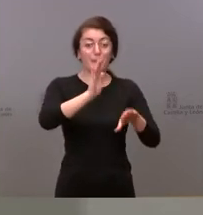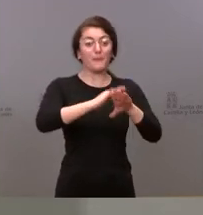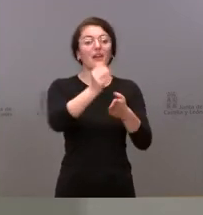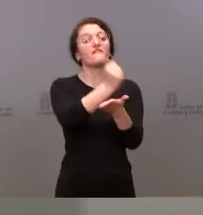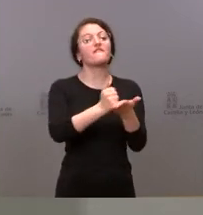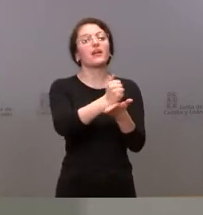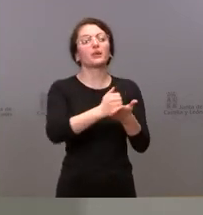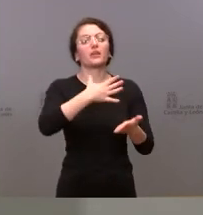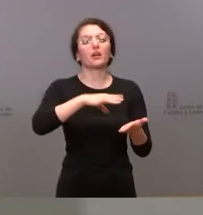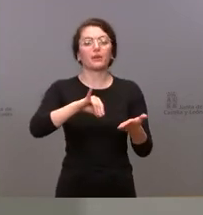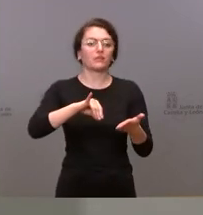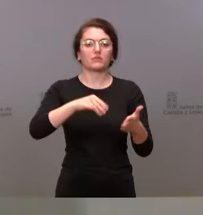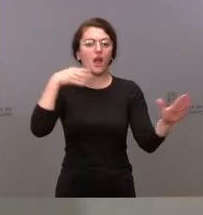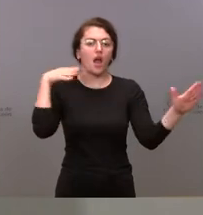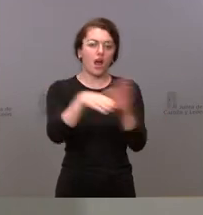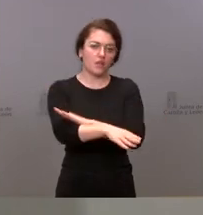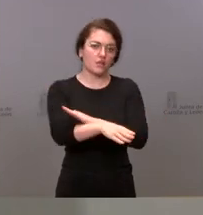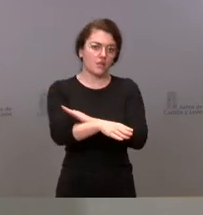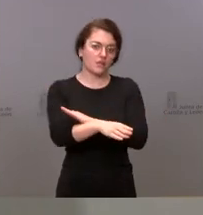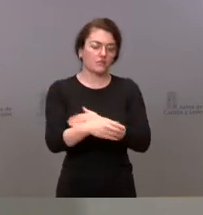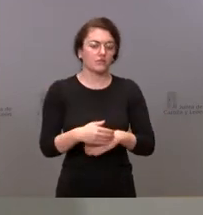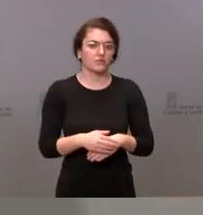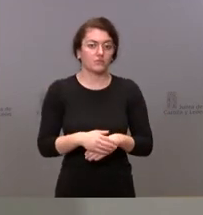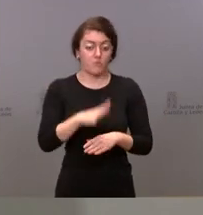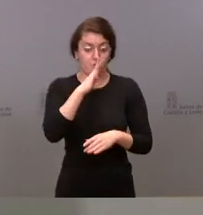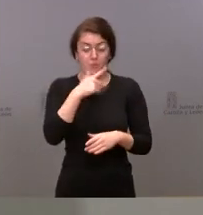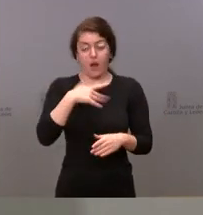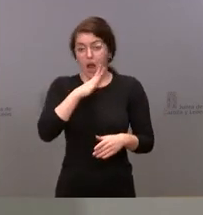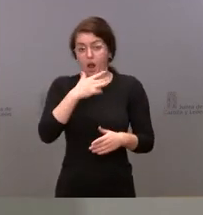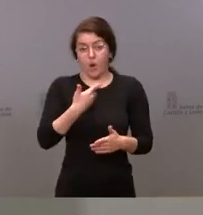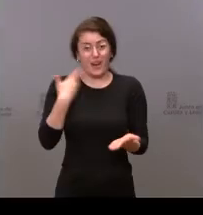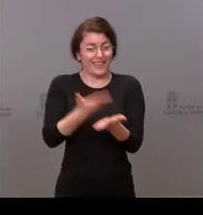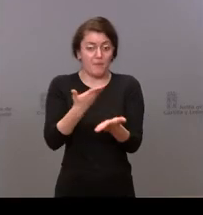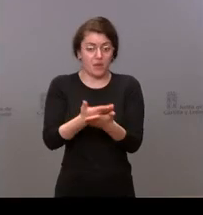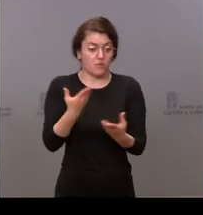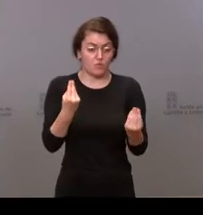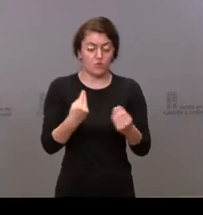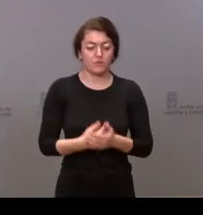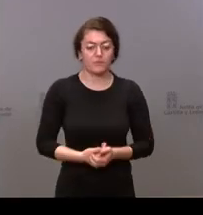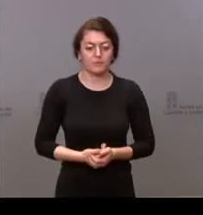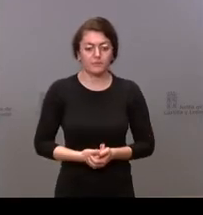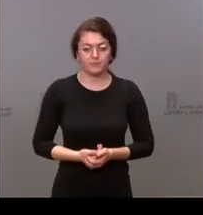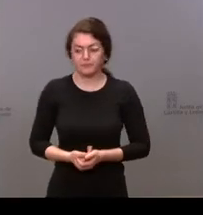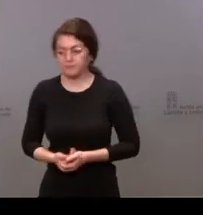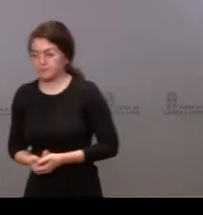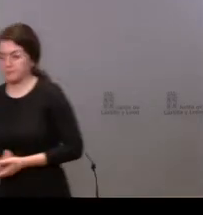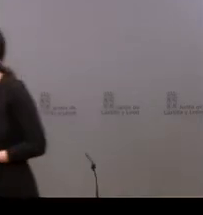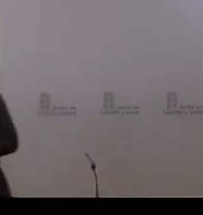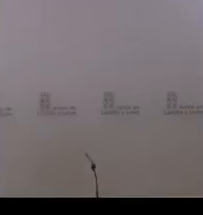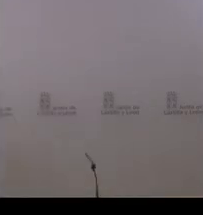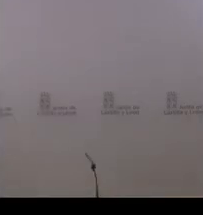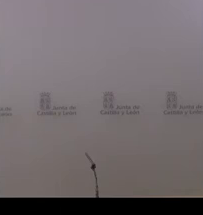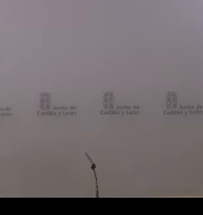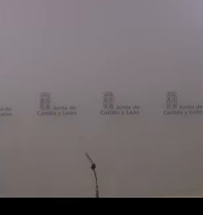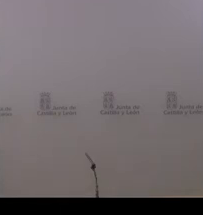en estas condiciones de rotura de stocks también en parte por la alta demanda de este momento ¿y mientras? ¿mientras? ¿mientras